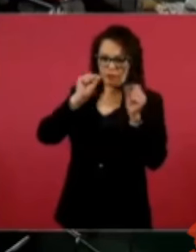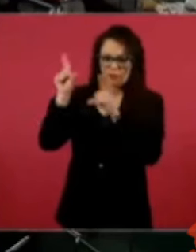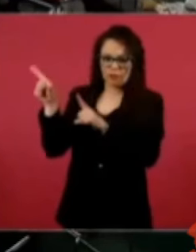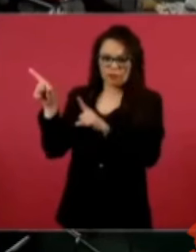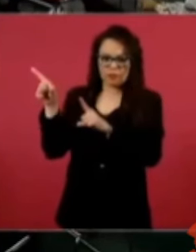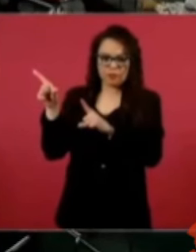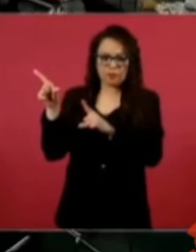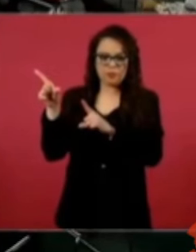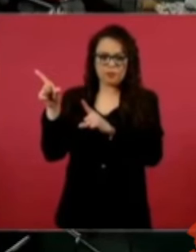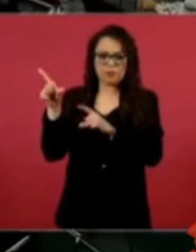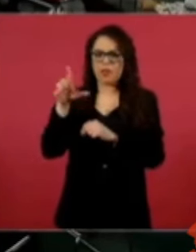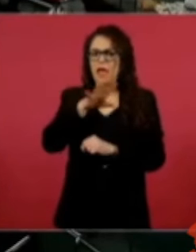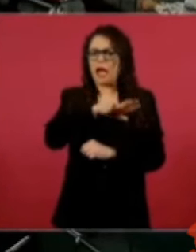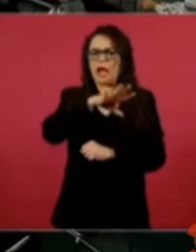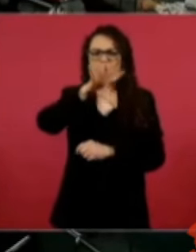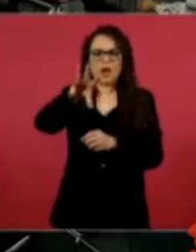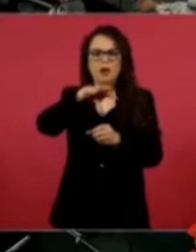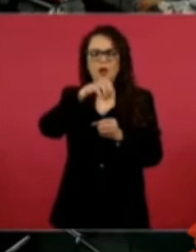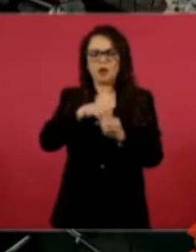general.